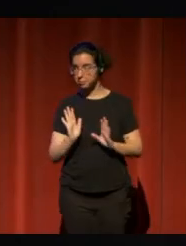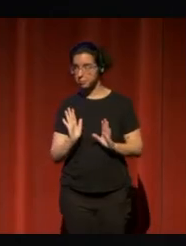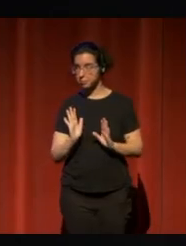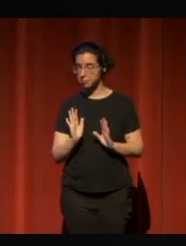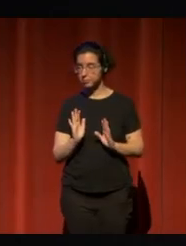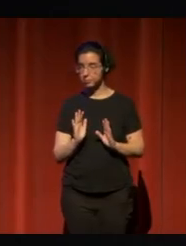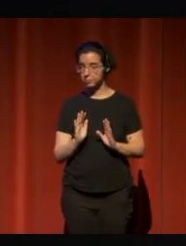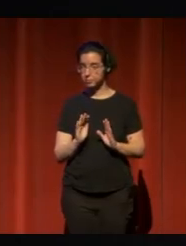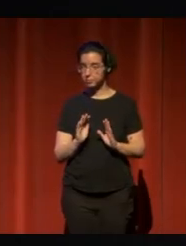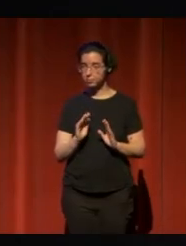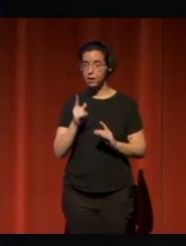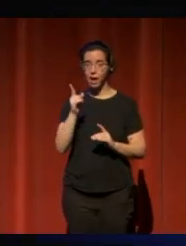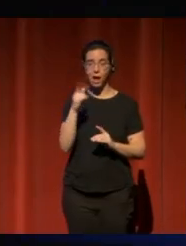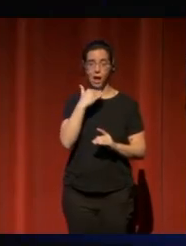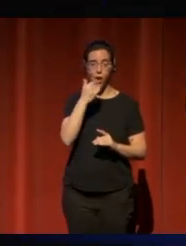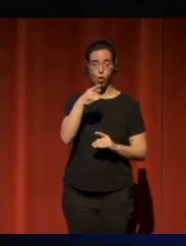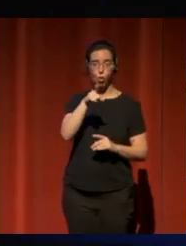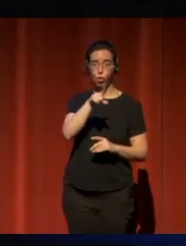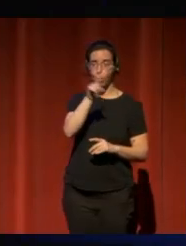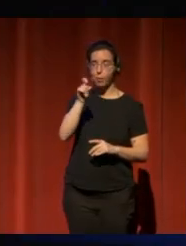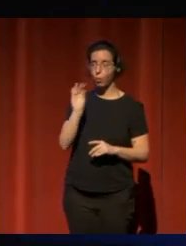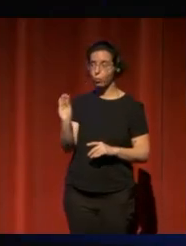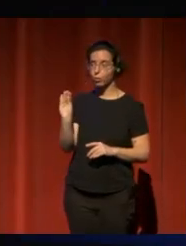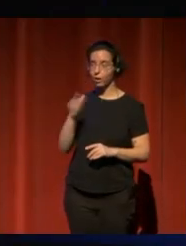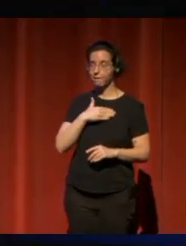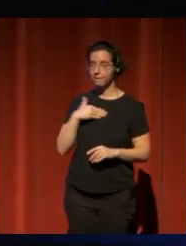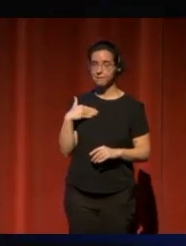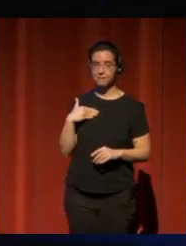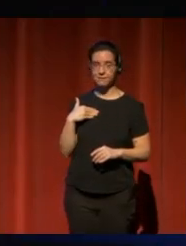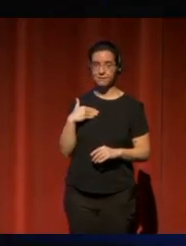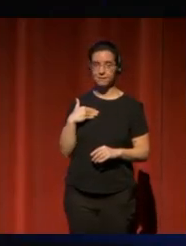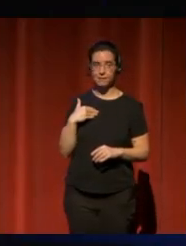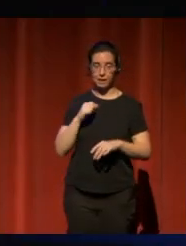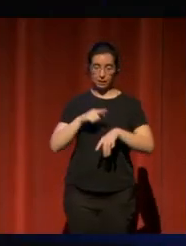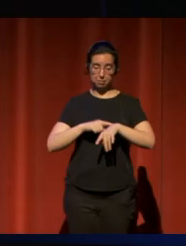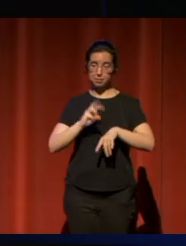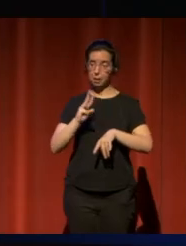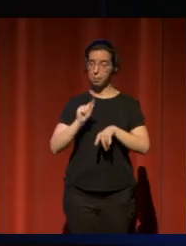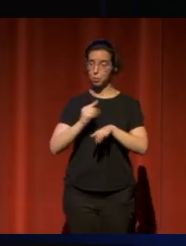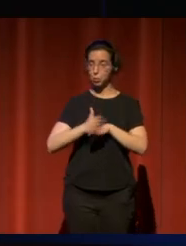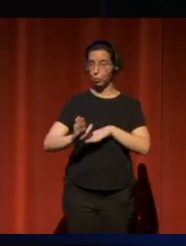¿Alguien quiere hacer alguna pregunta? Es que tengo tres minutos.